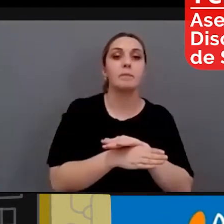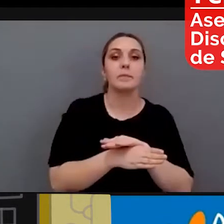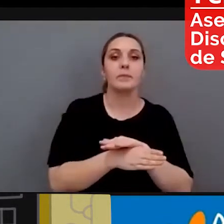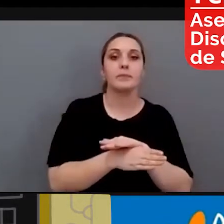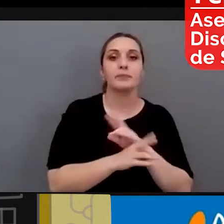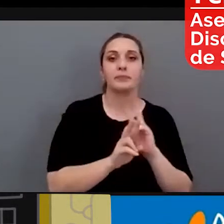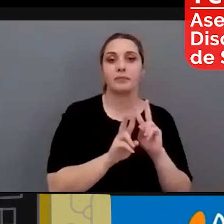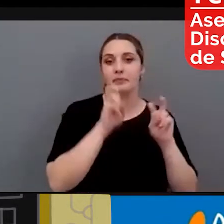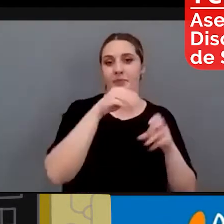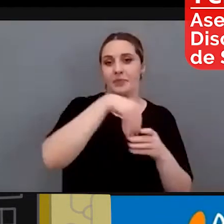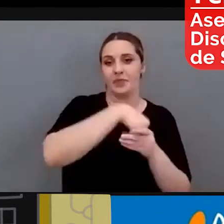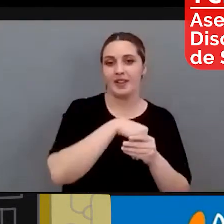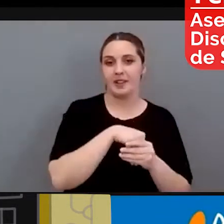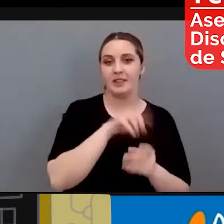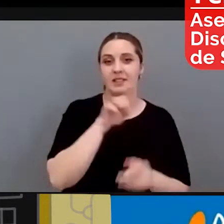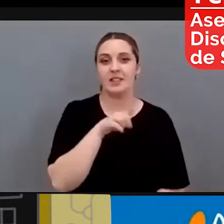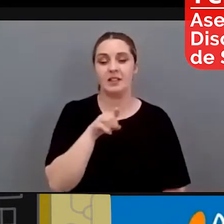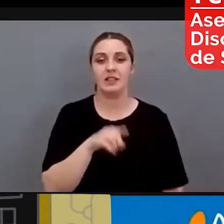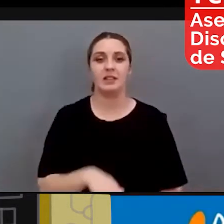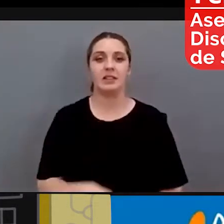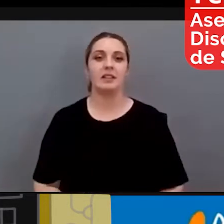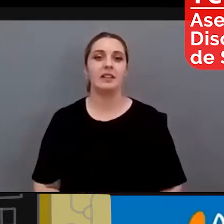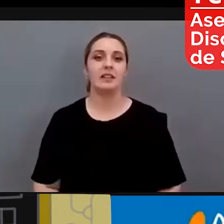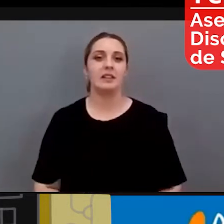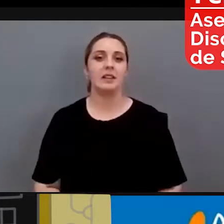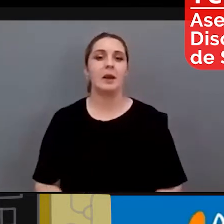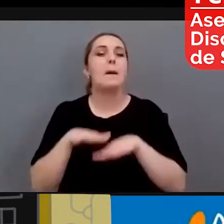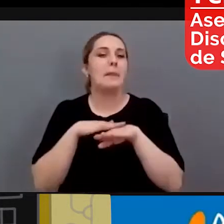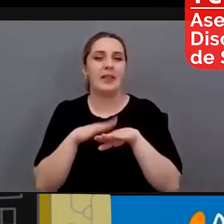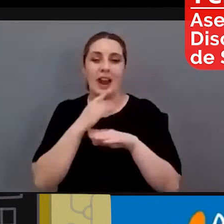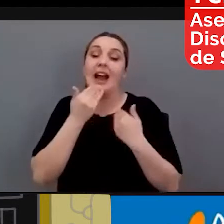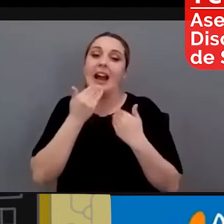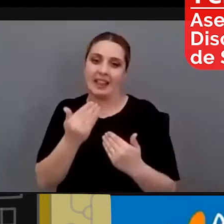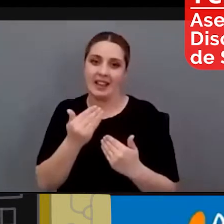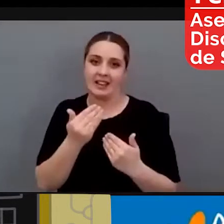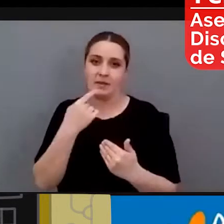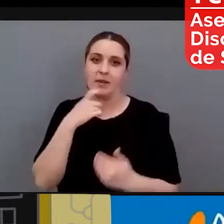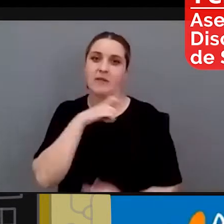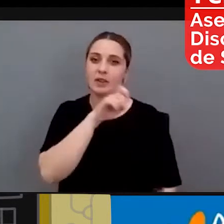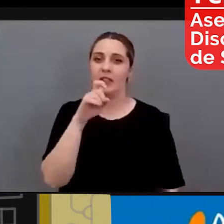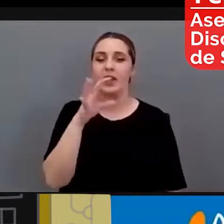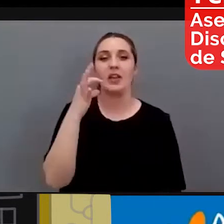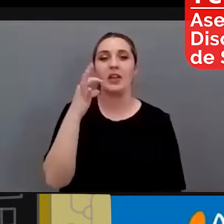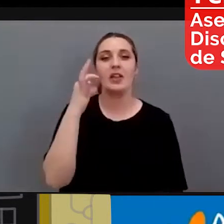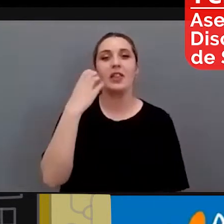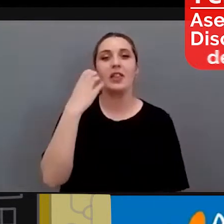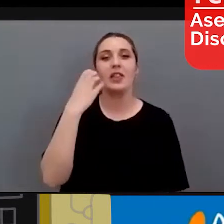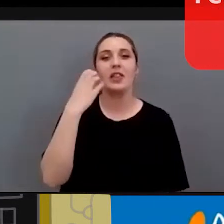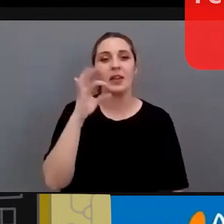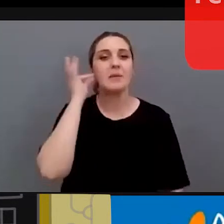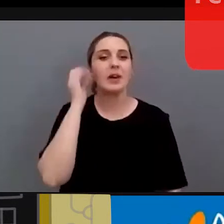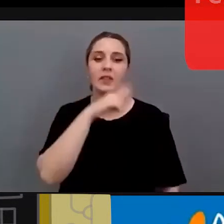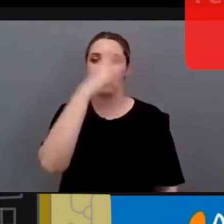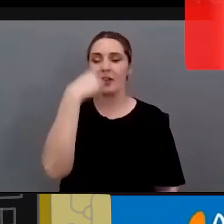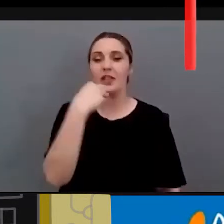accesibilidad, Fefa? Perdóname un segundo antes, gracias a la Fundación CERMI Mujeres y a la Fundación ONCE por esta